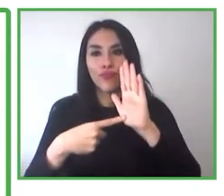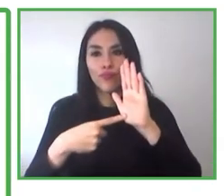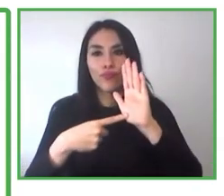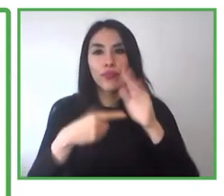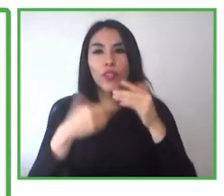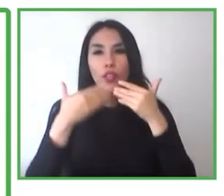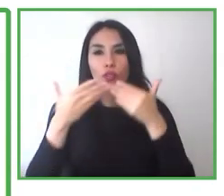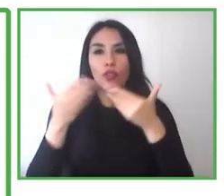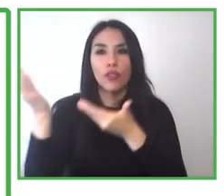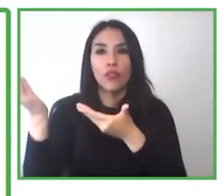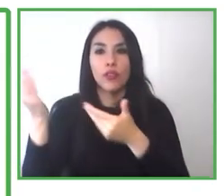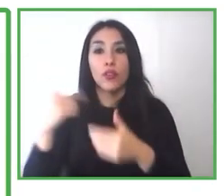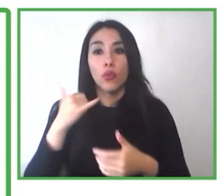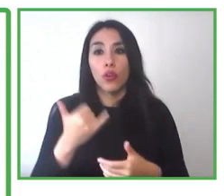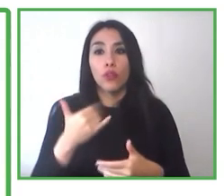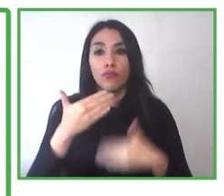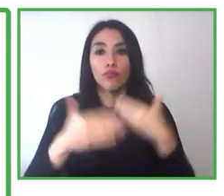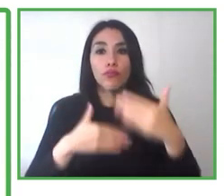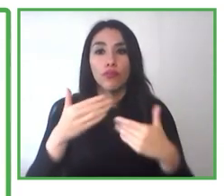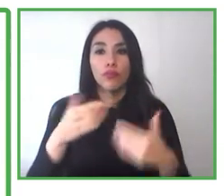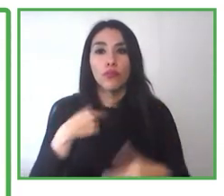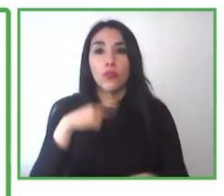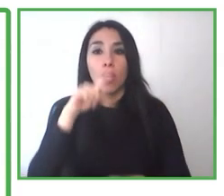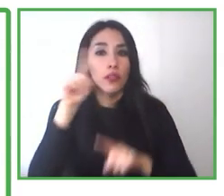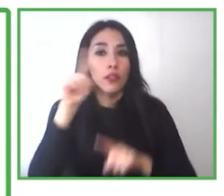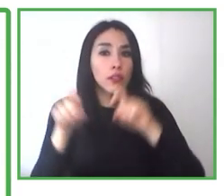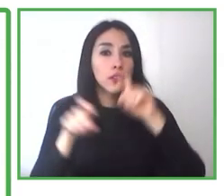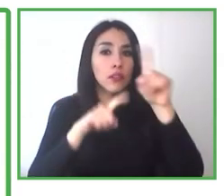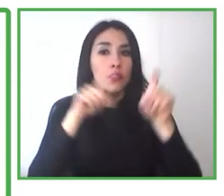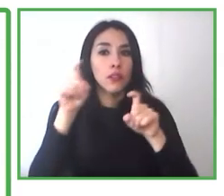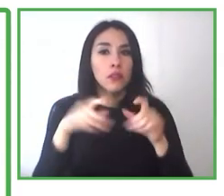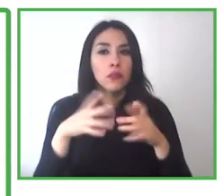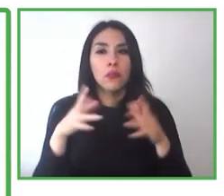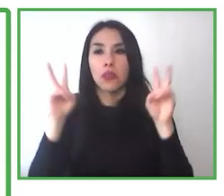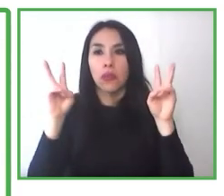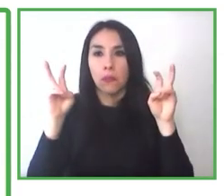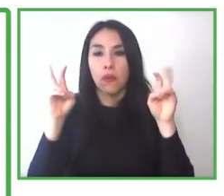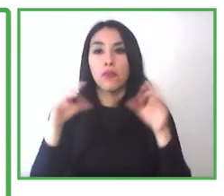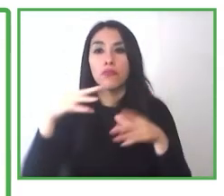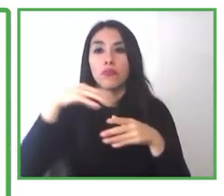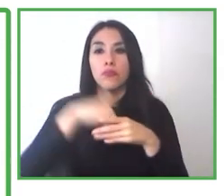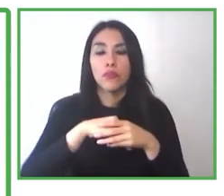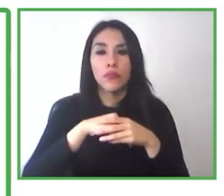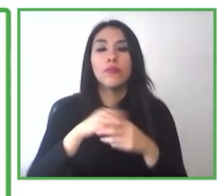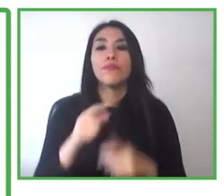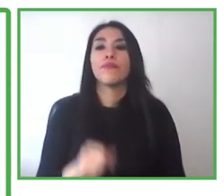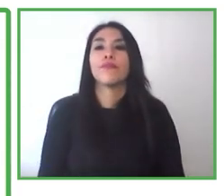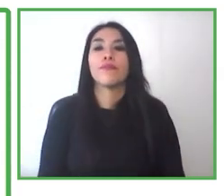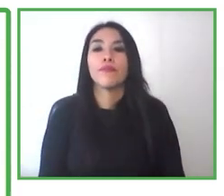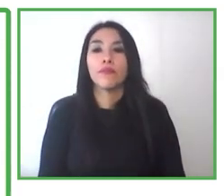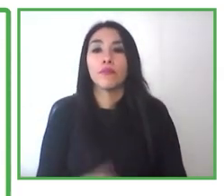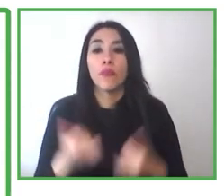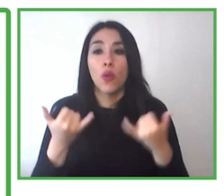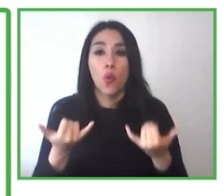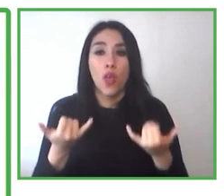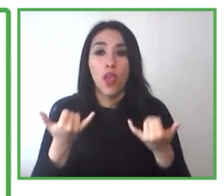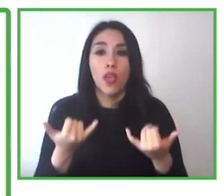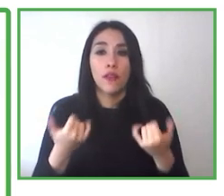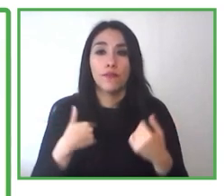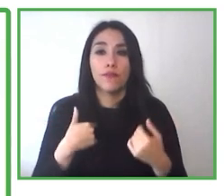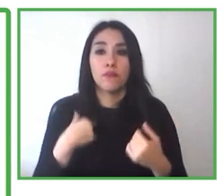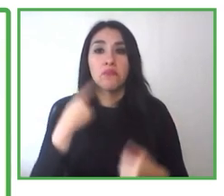sobre el modelo que están utilizando en materia de inclusión laboral. Ahora nos toca conocer el modelo que está utilizando la Municipalidad de